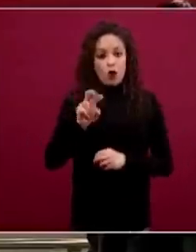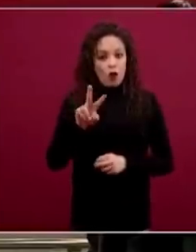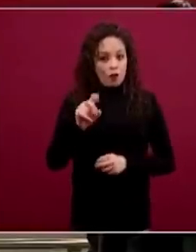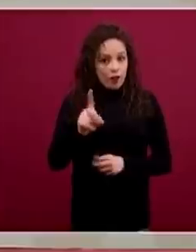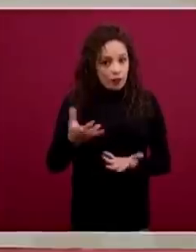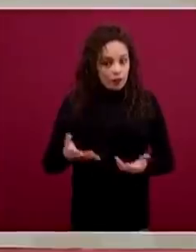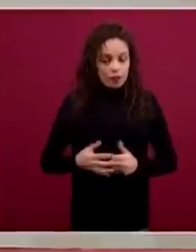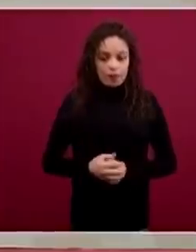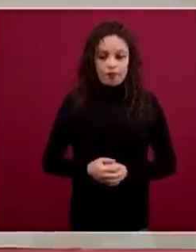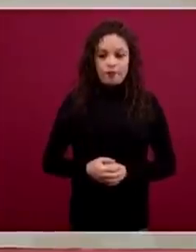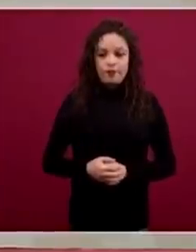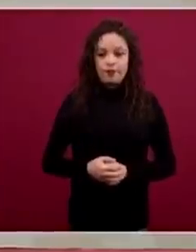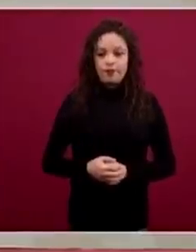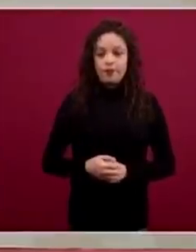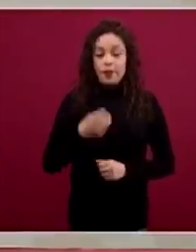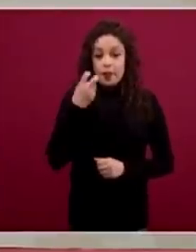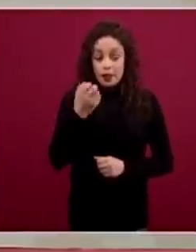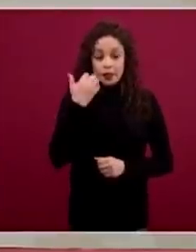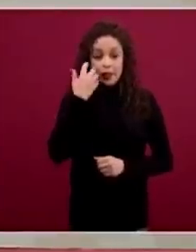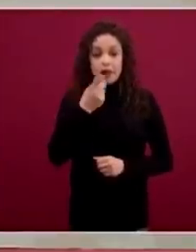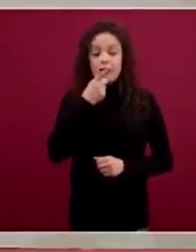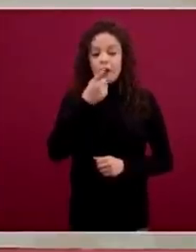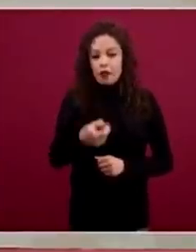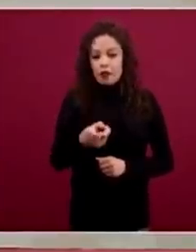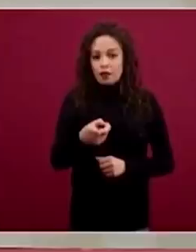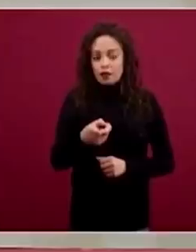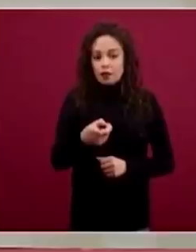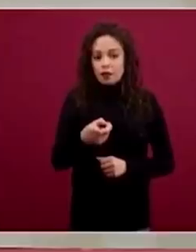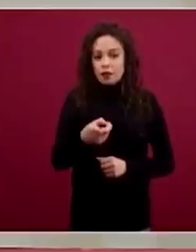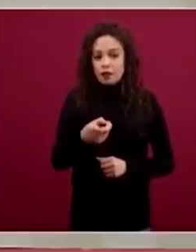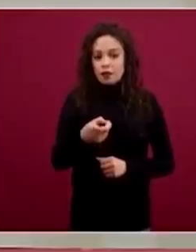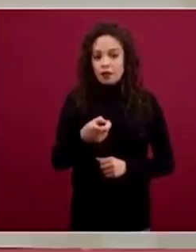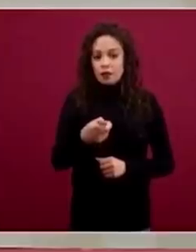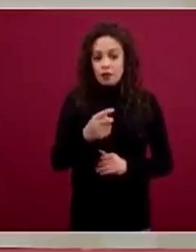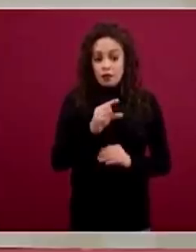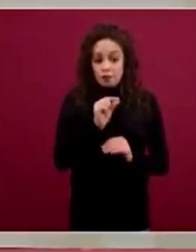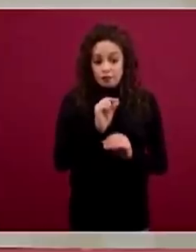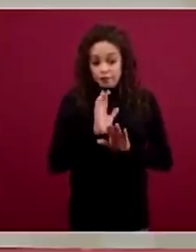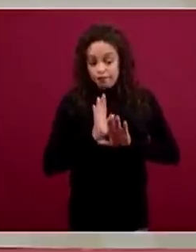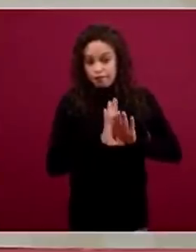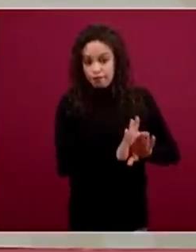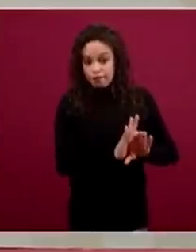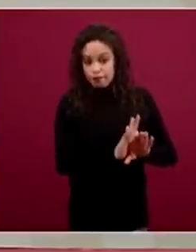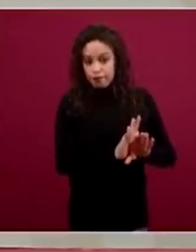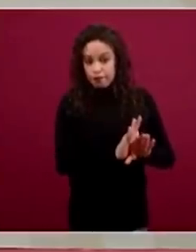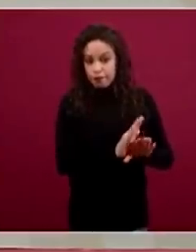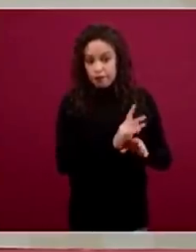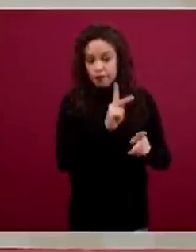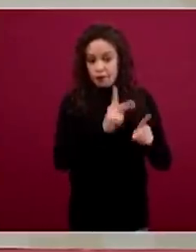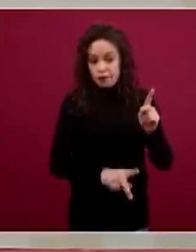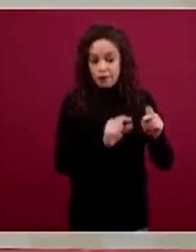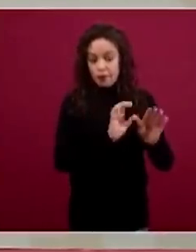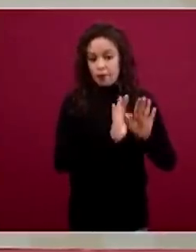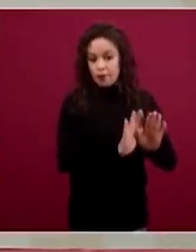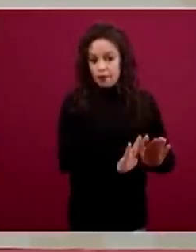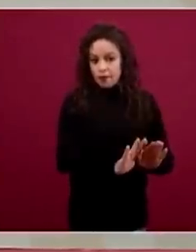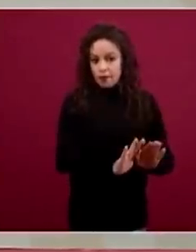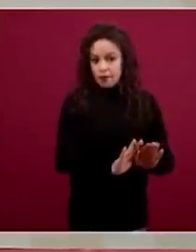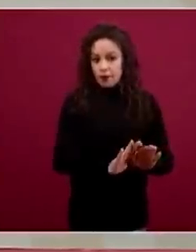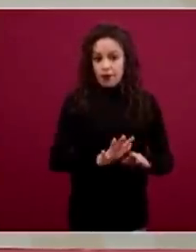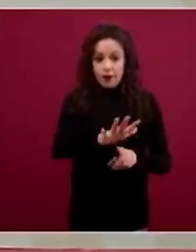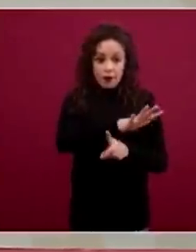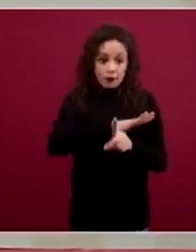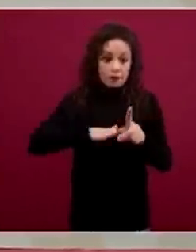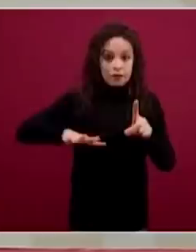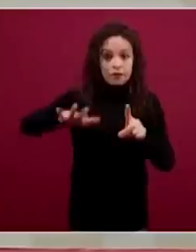quiso decir que se suspendiera el elemento de vigilancia generalizada, ni tampoco el elemento